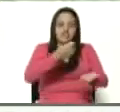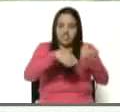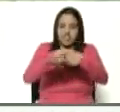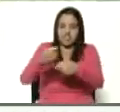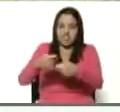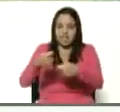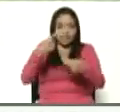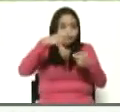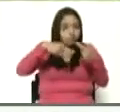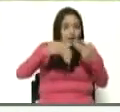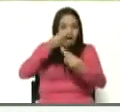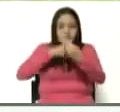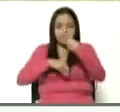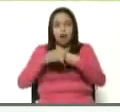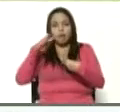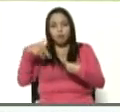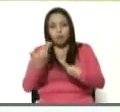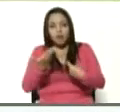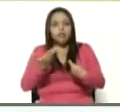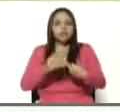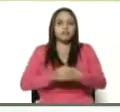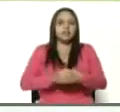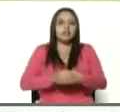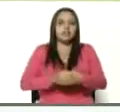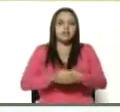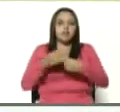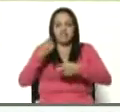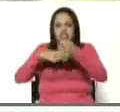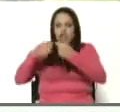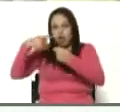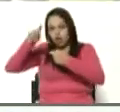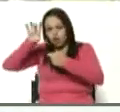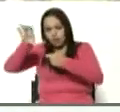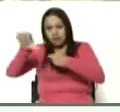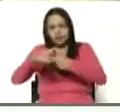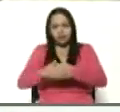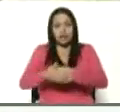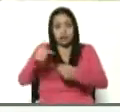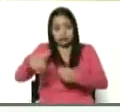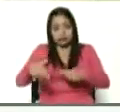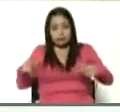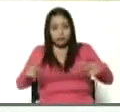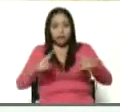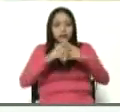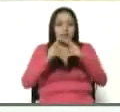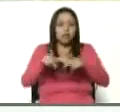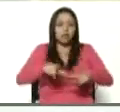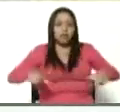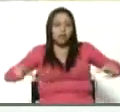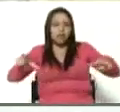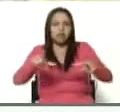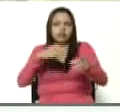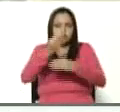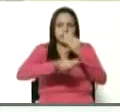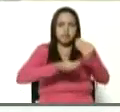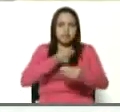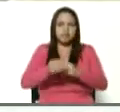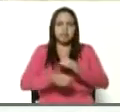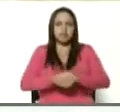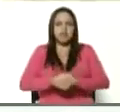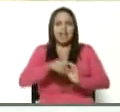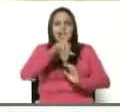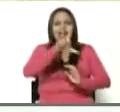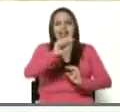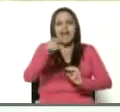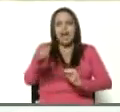poder diversificar las exportaciones. Nos encontramos en la unidad de producción La Guanota,